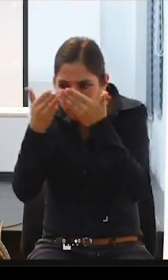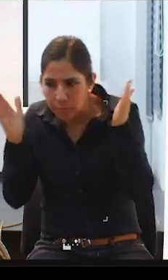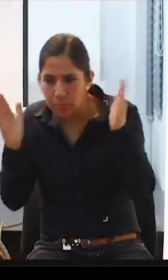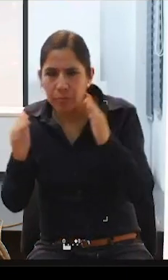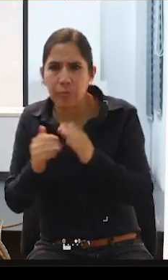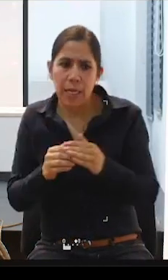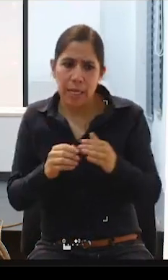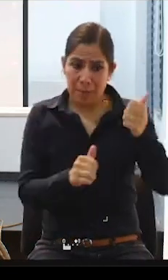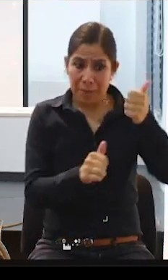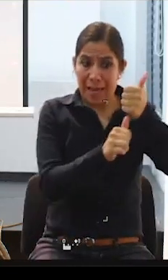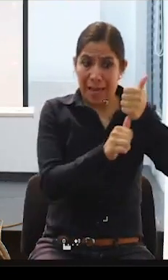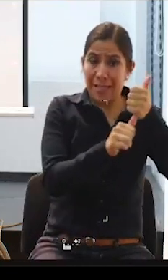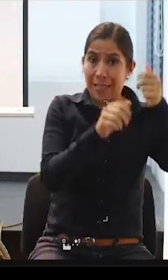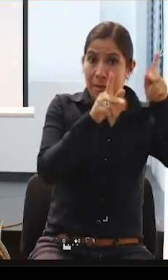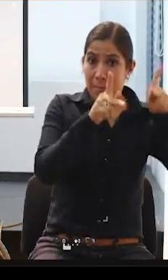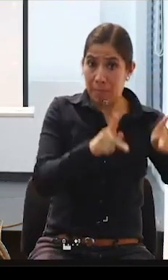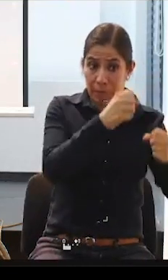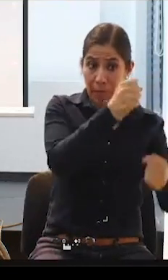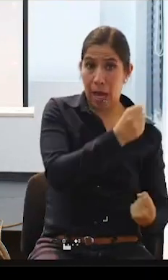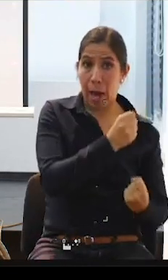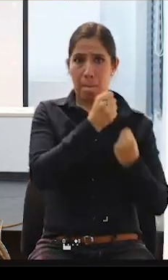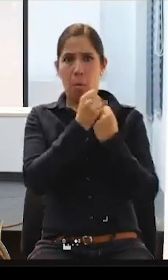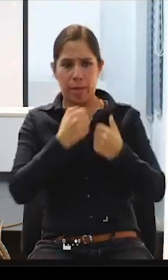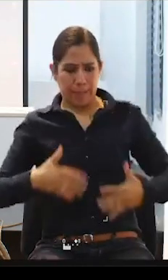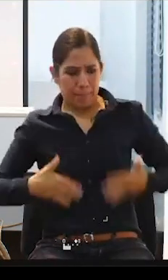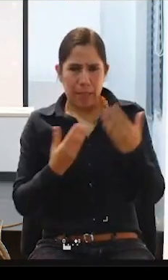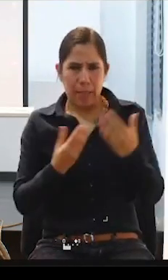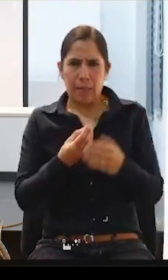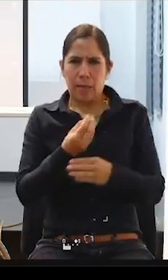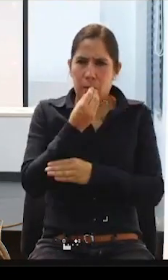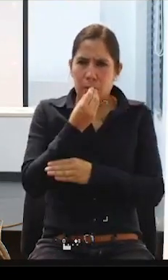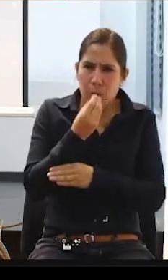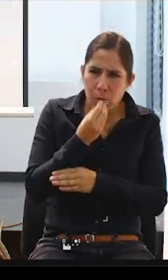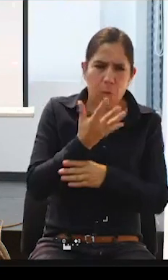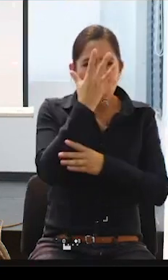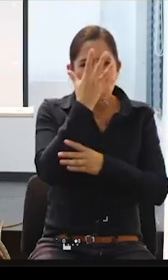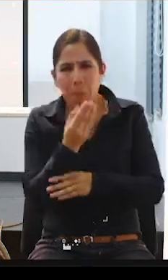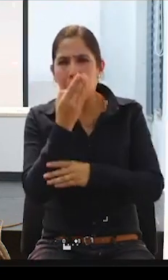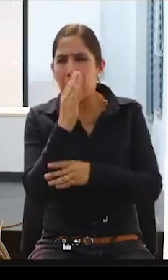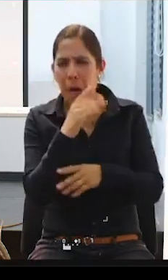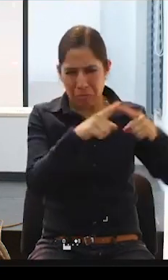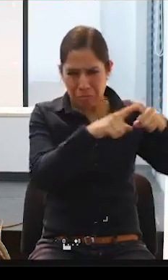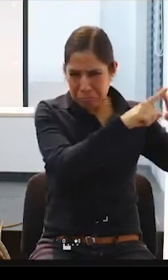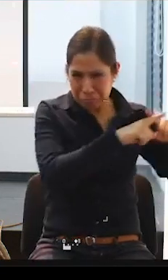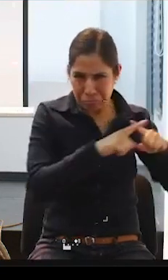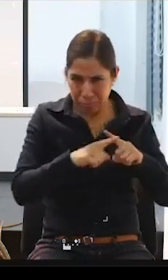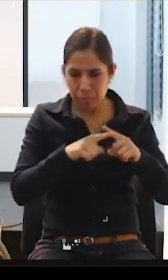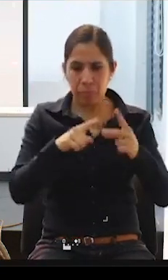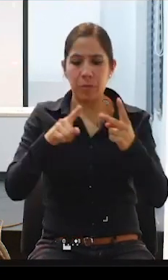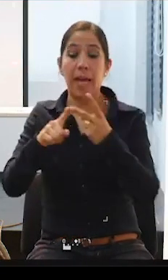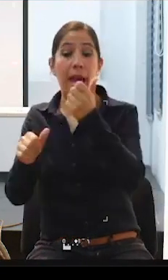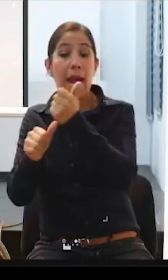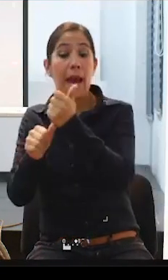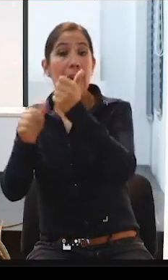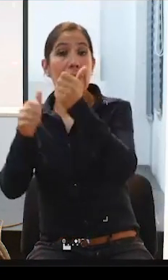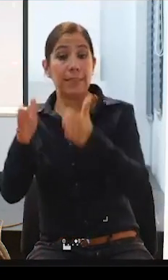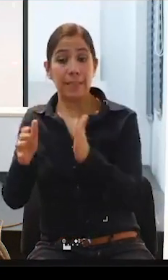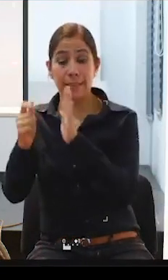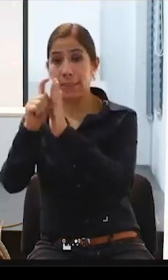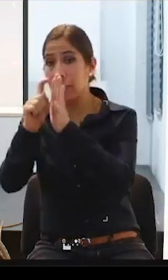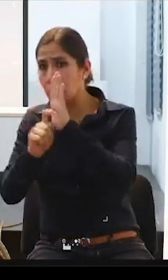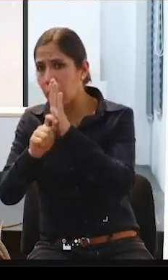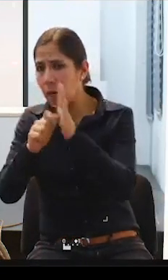asistencia personal nos permite acceder a nuestras vidas cotidianas, la asistencia sexual nos permite